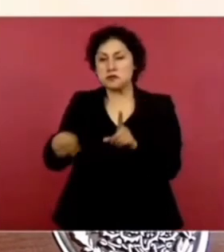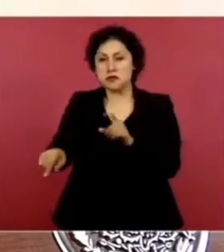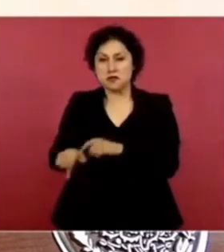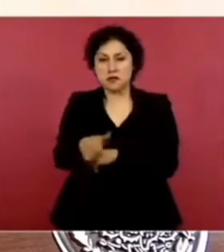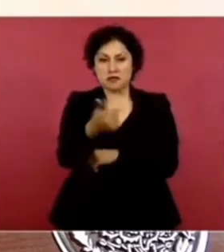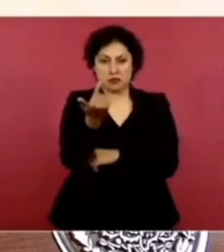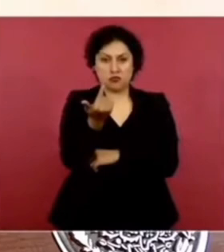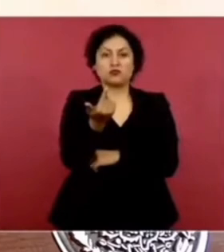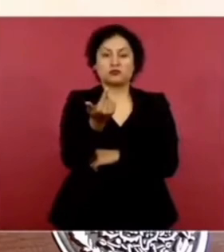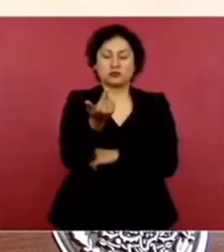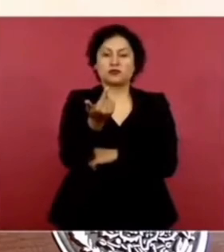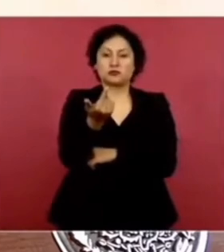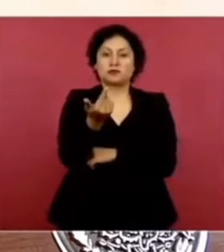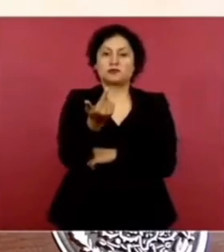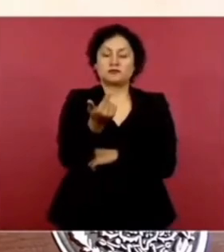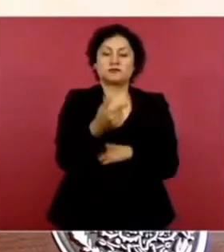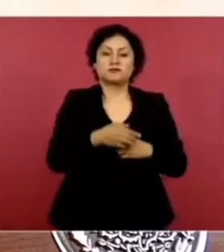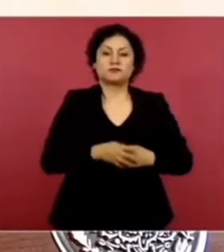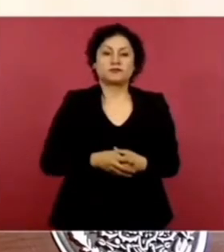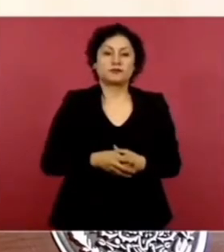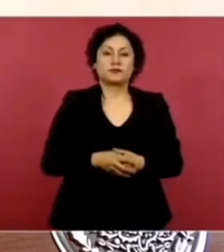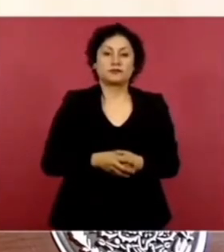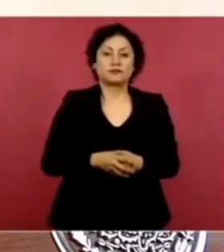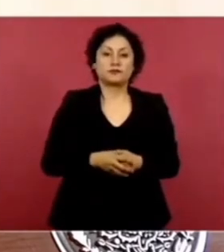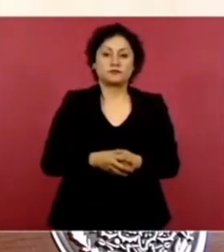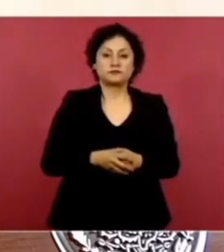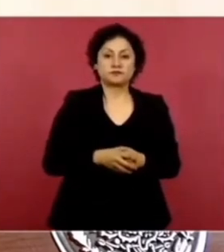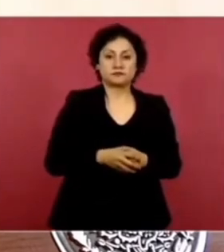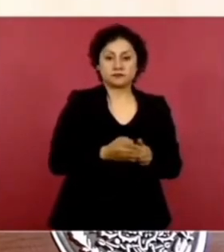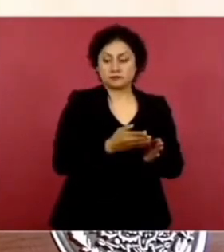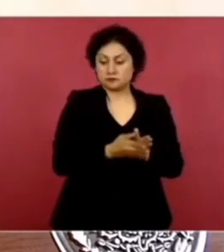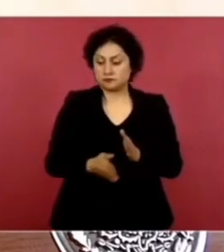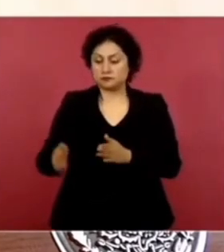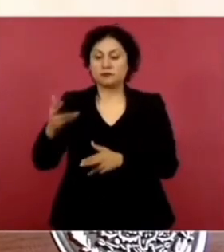Estamos hasta las 12 y media.